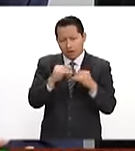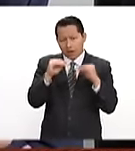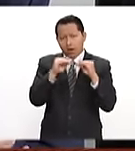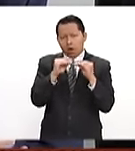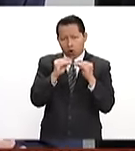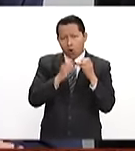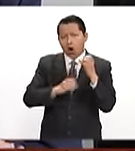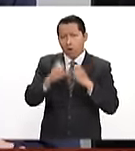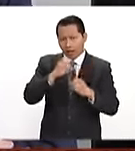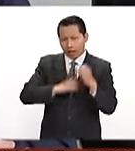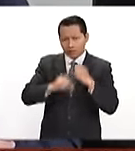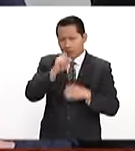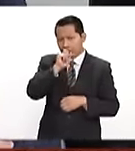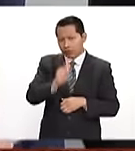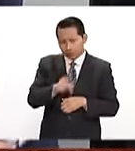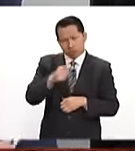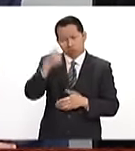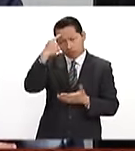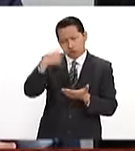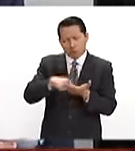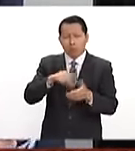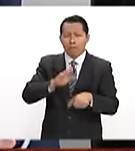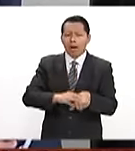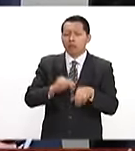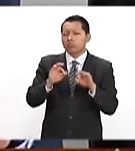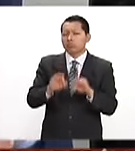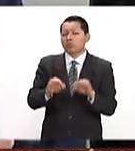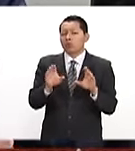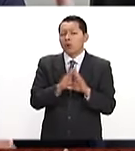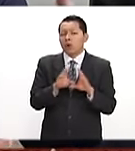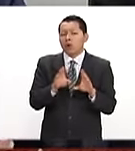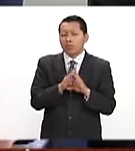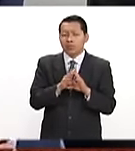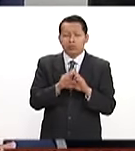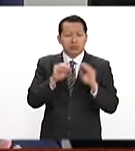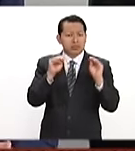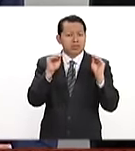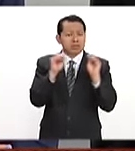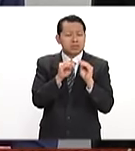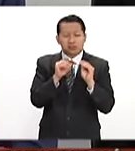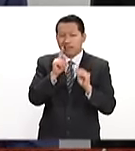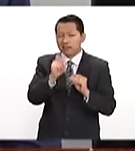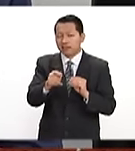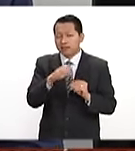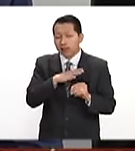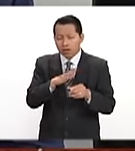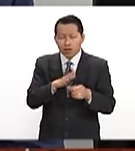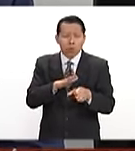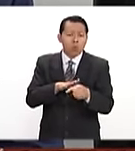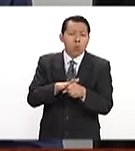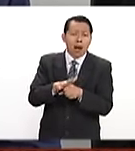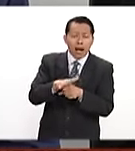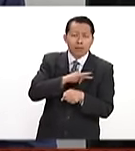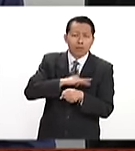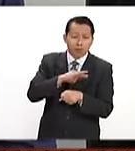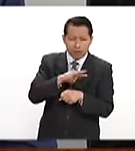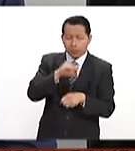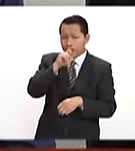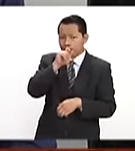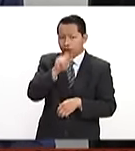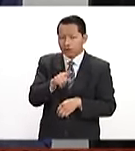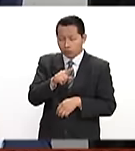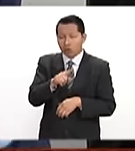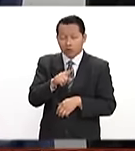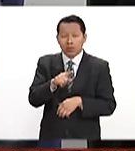comercial y yo creo que es más la realidad de una negociación lo que determinará en qué horizonte temporal se desahoga que